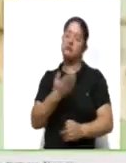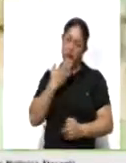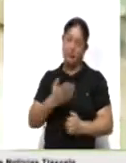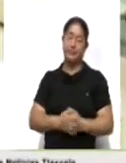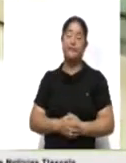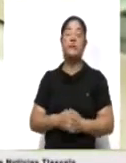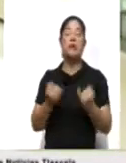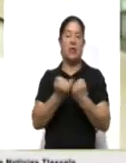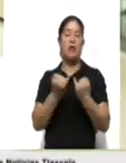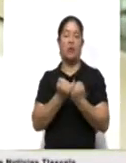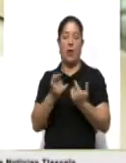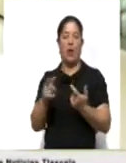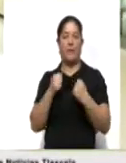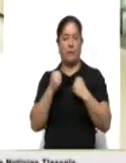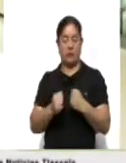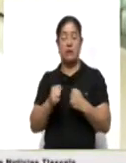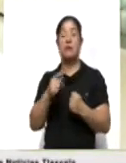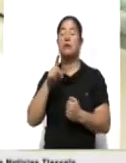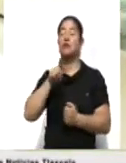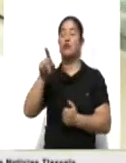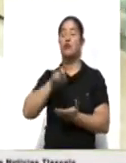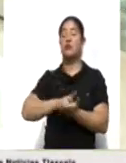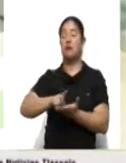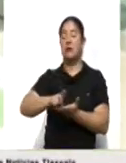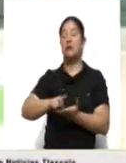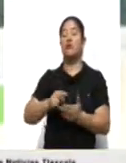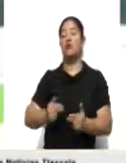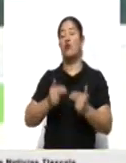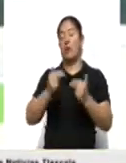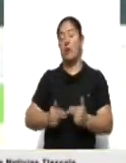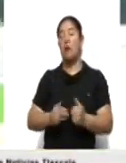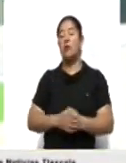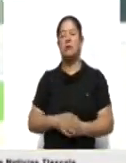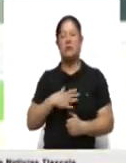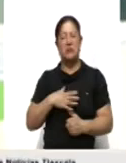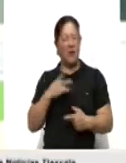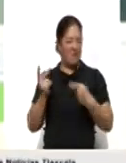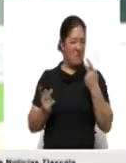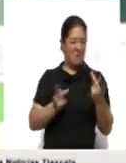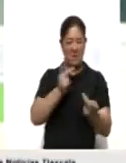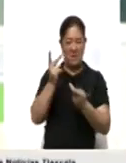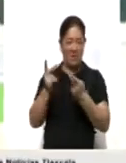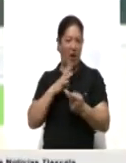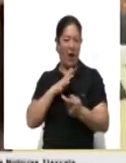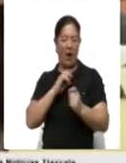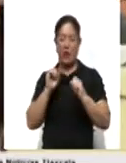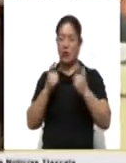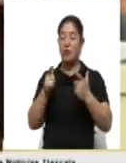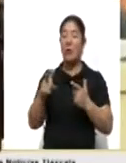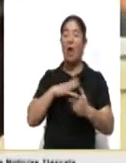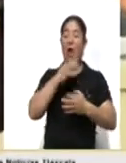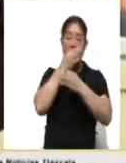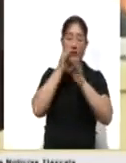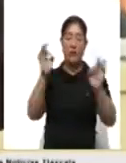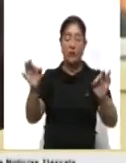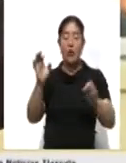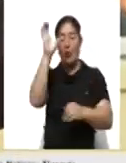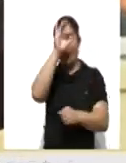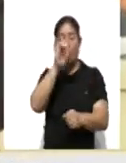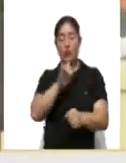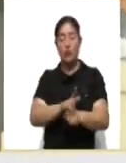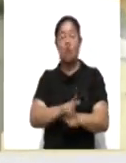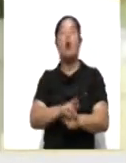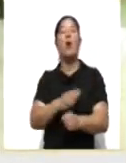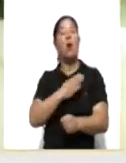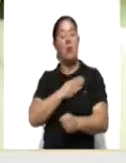reforzar el reconocimiento de sus derechos humanos, cuestionar estereotipos sociales y difundir la cultura del buen trato entre